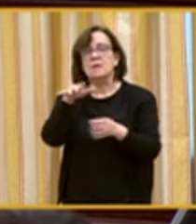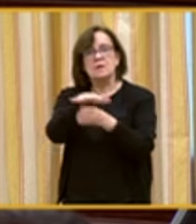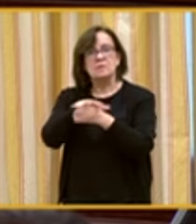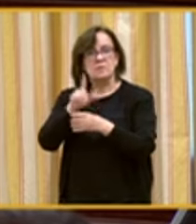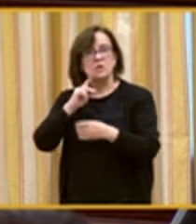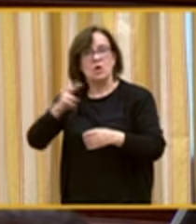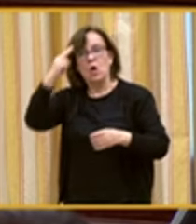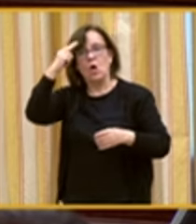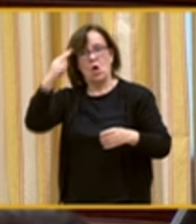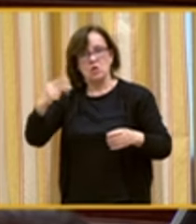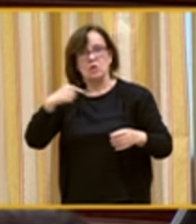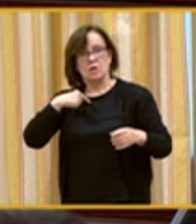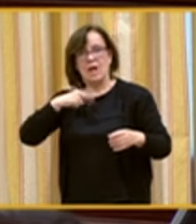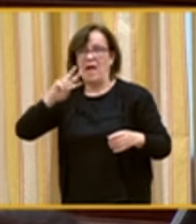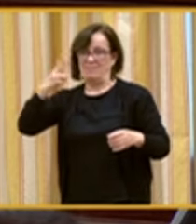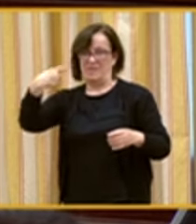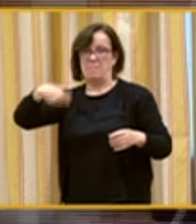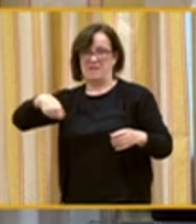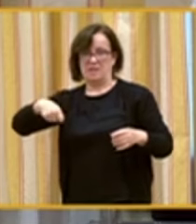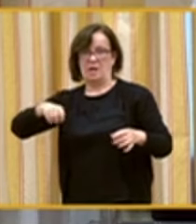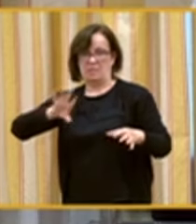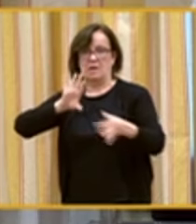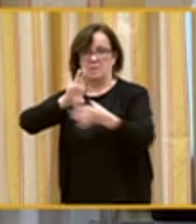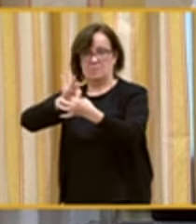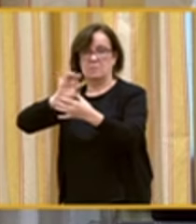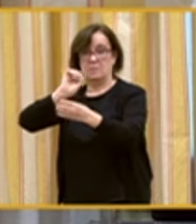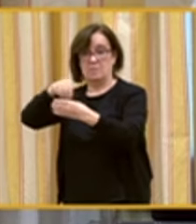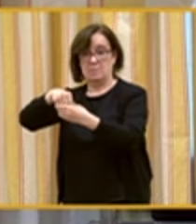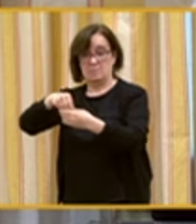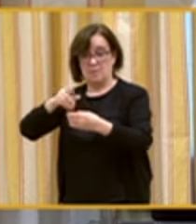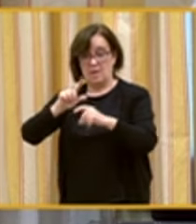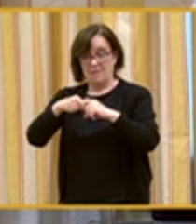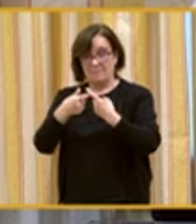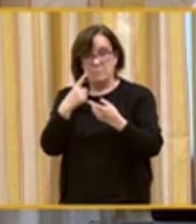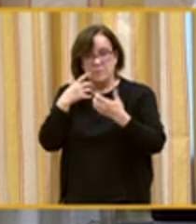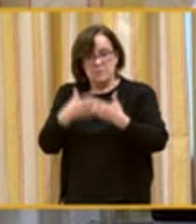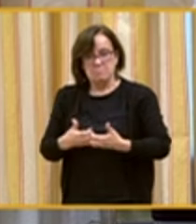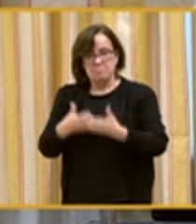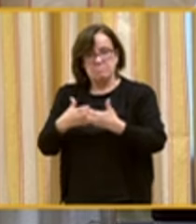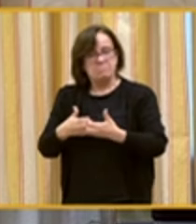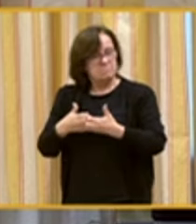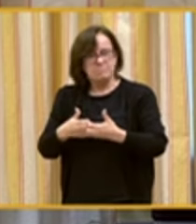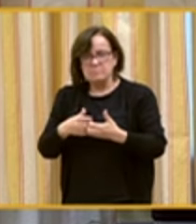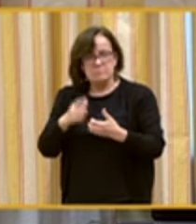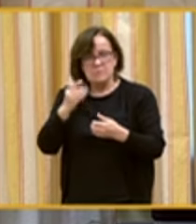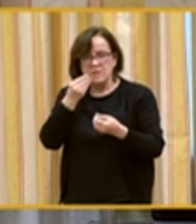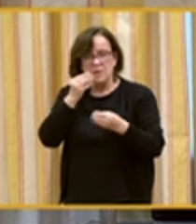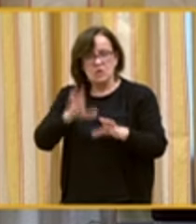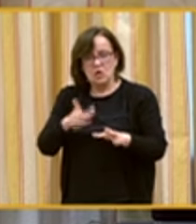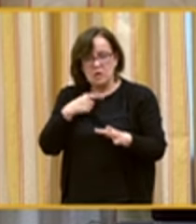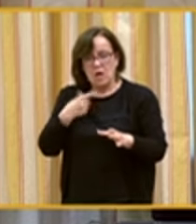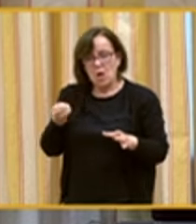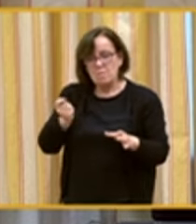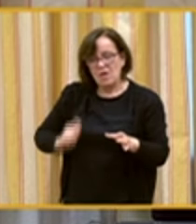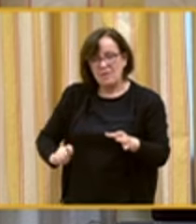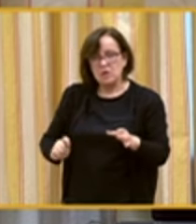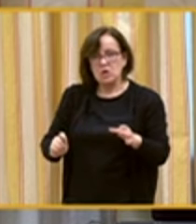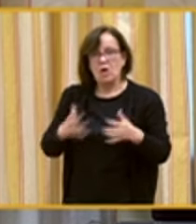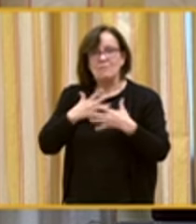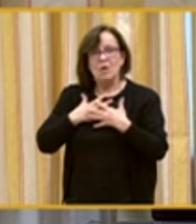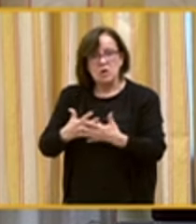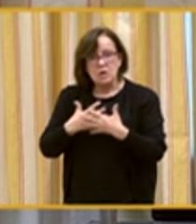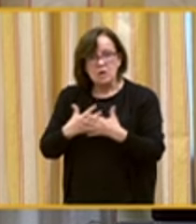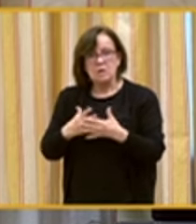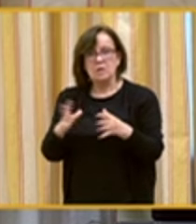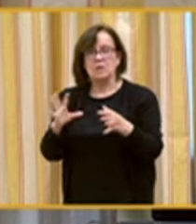el honor de ocupar vicepresidencias. Las familias han sido motor esencial de nuestra historia, junto a los profesionales, voluntarios